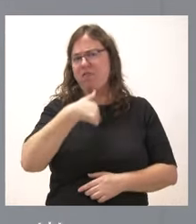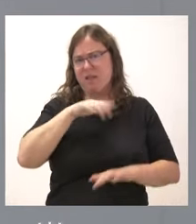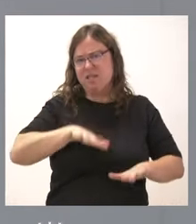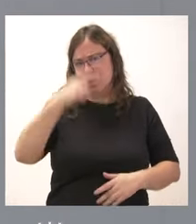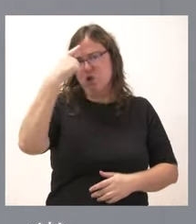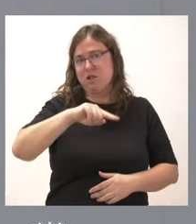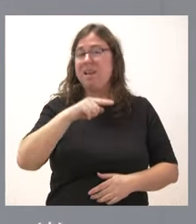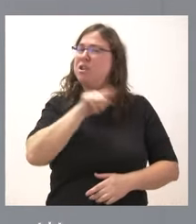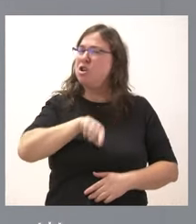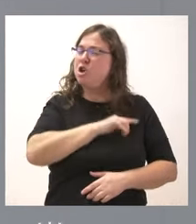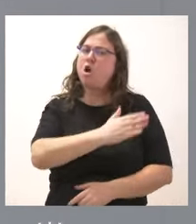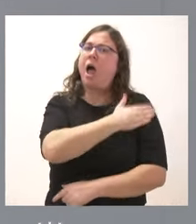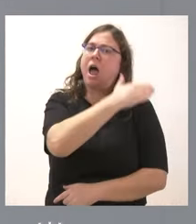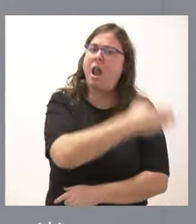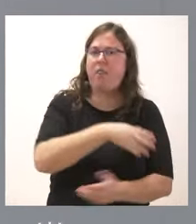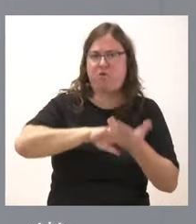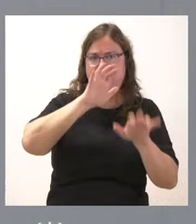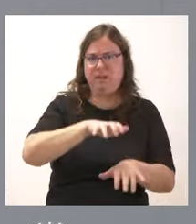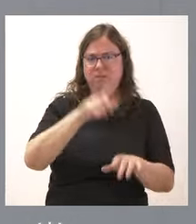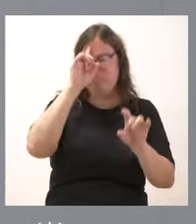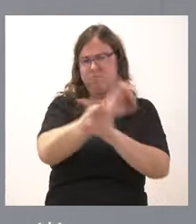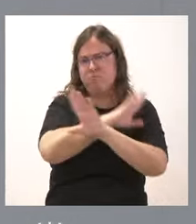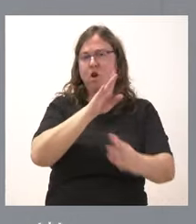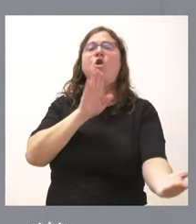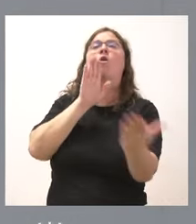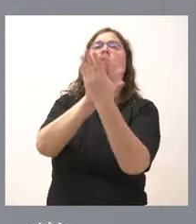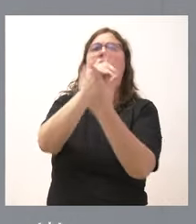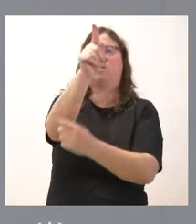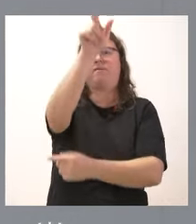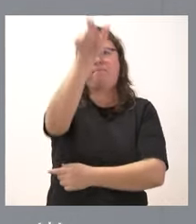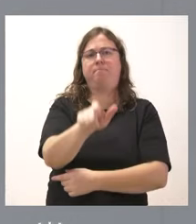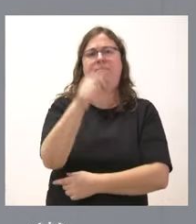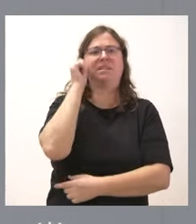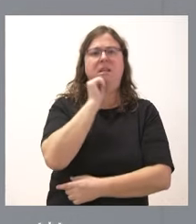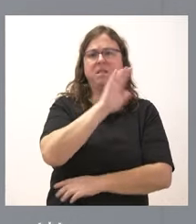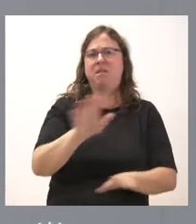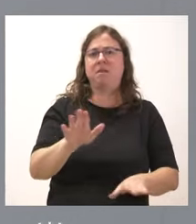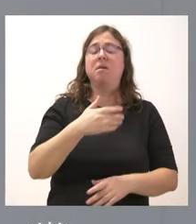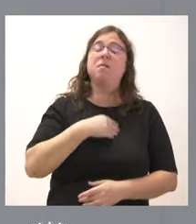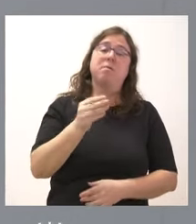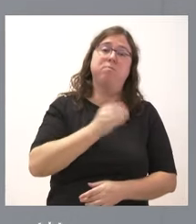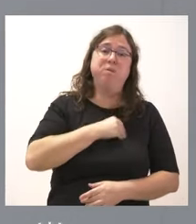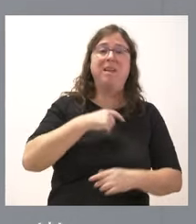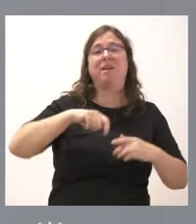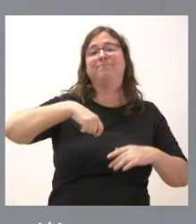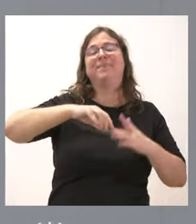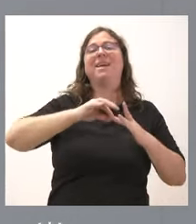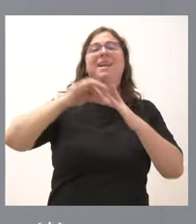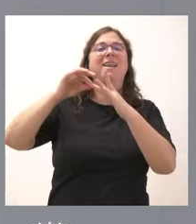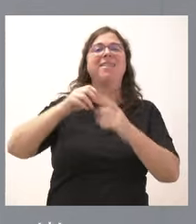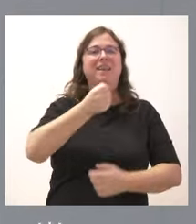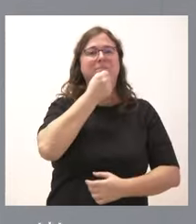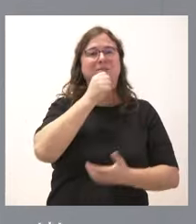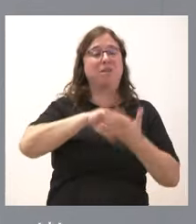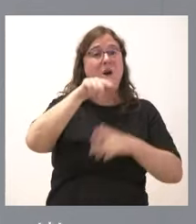al lado de Castilla y León y claramente enfrente de Pedro Sánchez. Y lamentamos que los dirigentes socialistas de Castilla y León estén hoy,